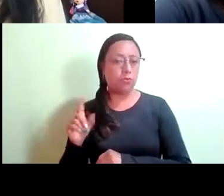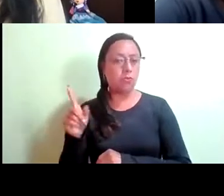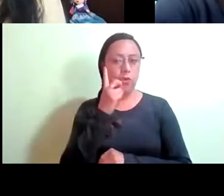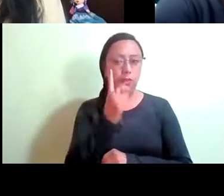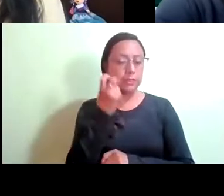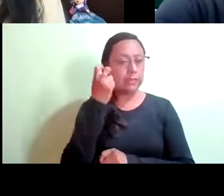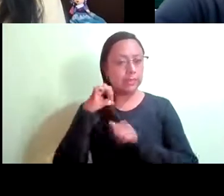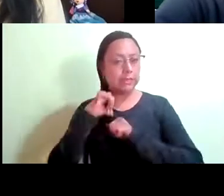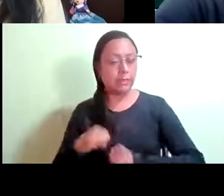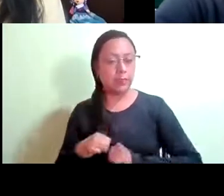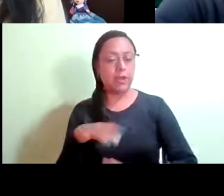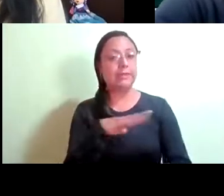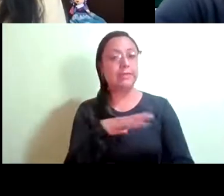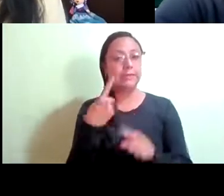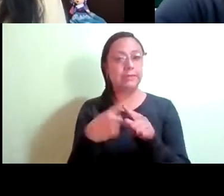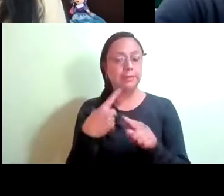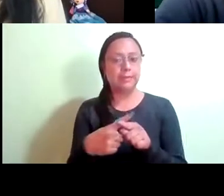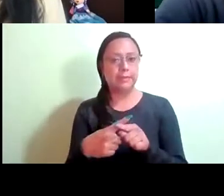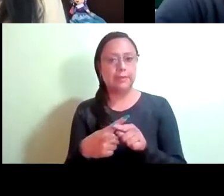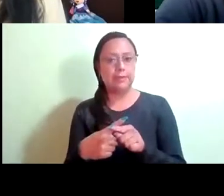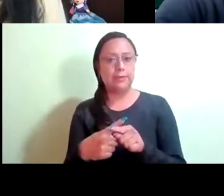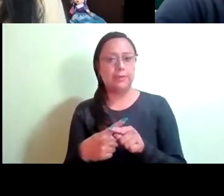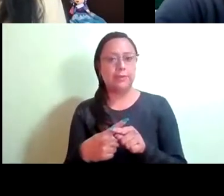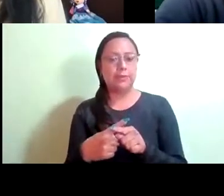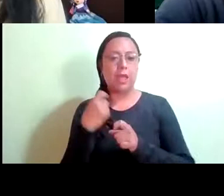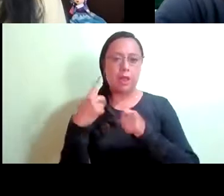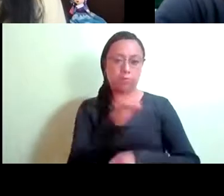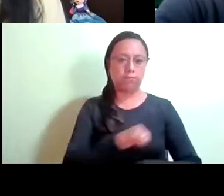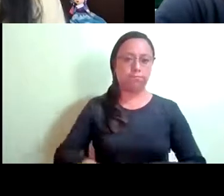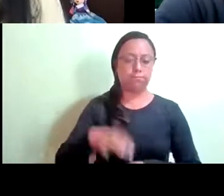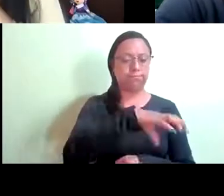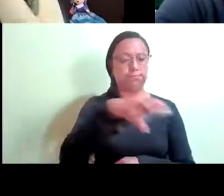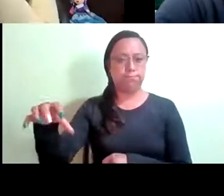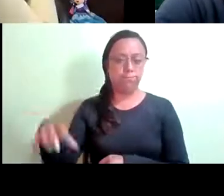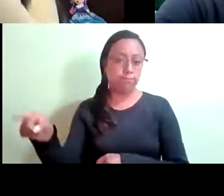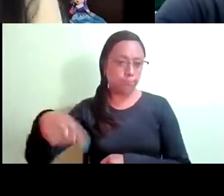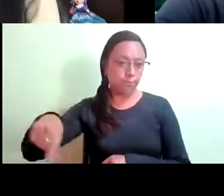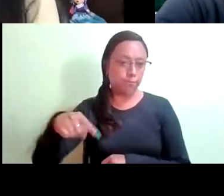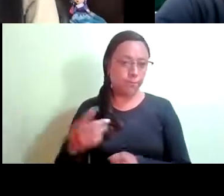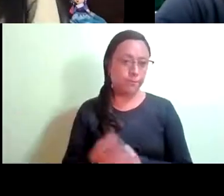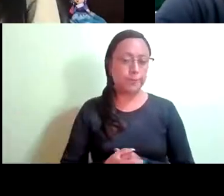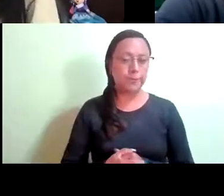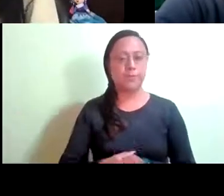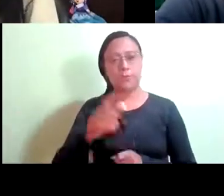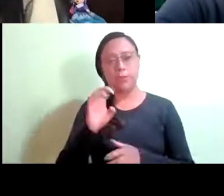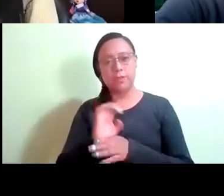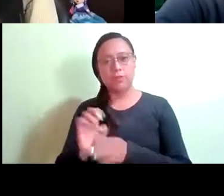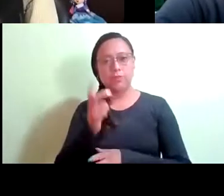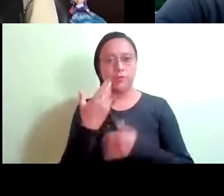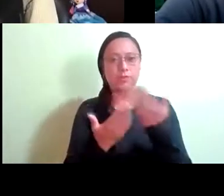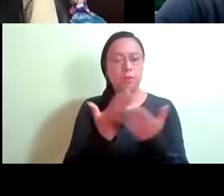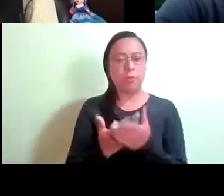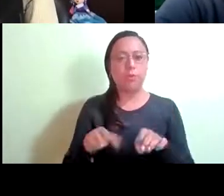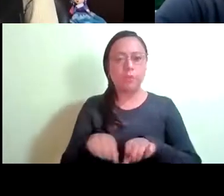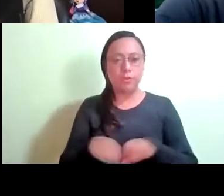las, las, eh, las alcaldías, y esta propuesta es, eh, tiene que ver con el